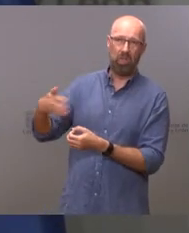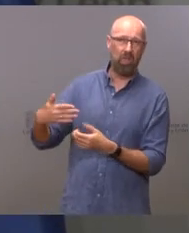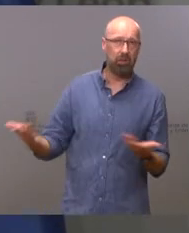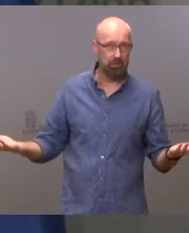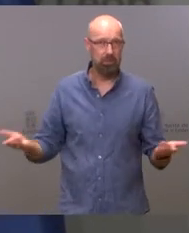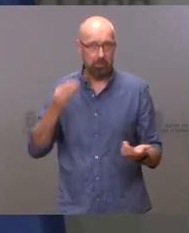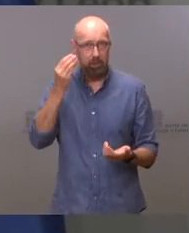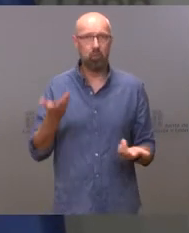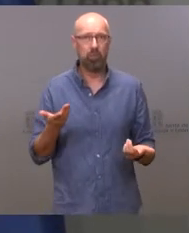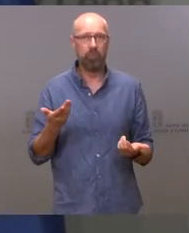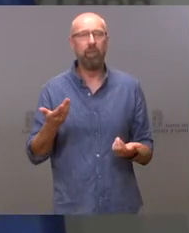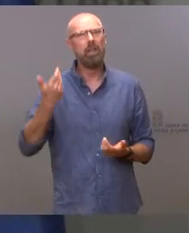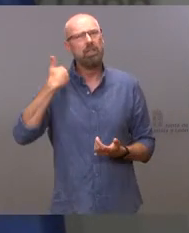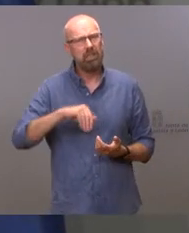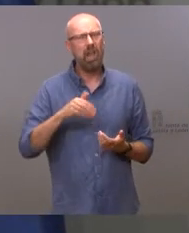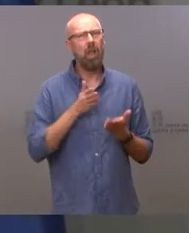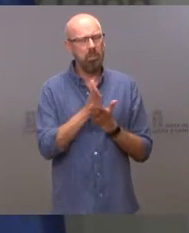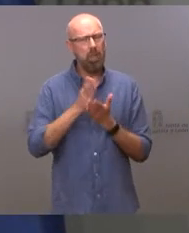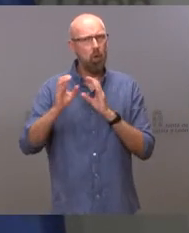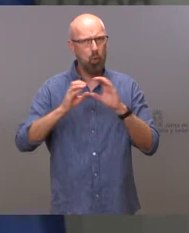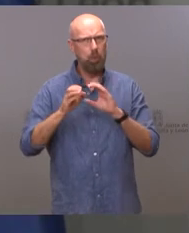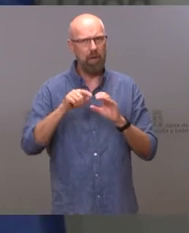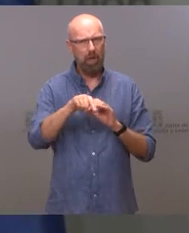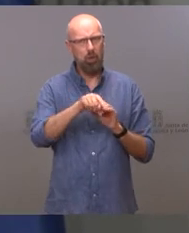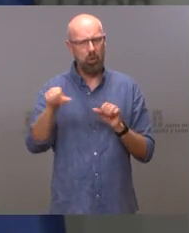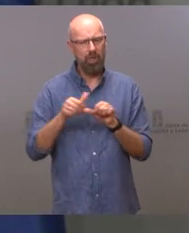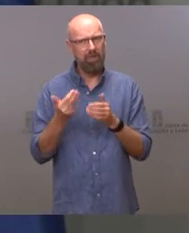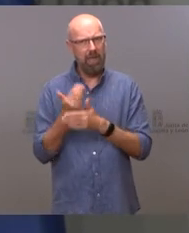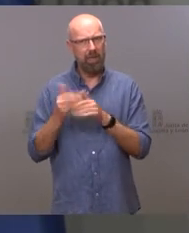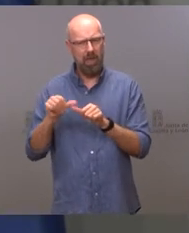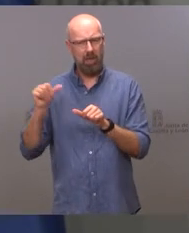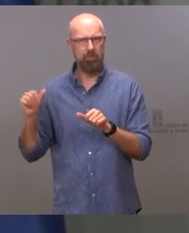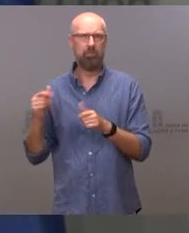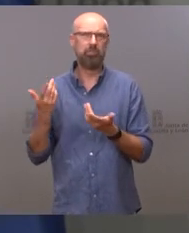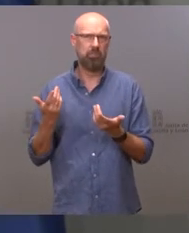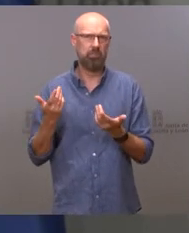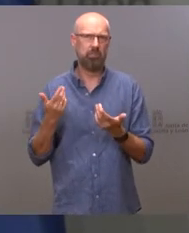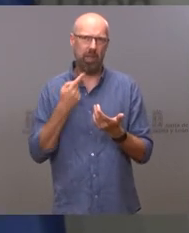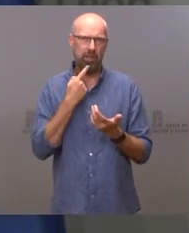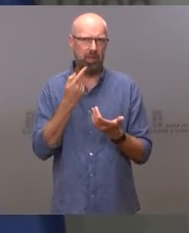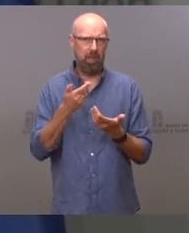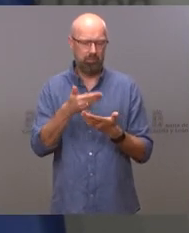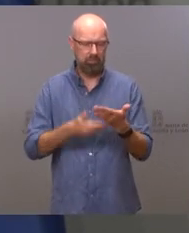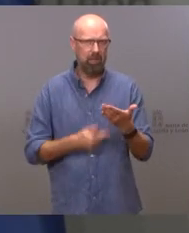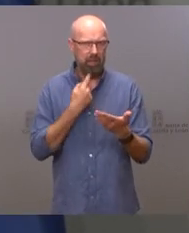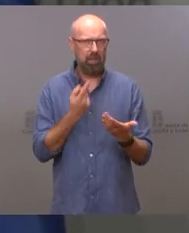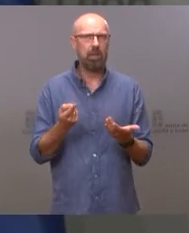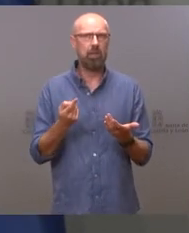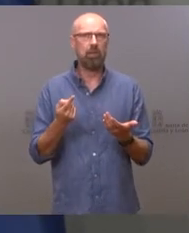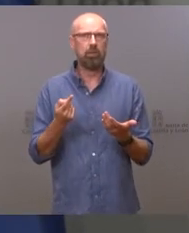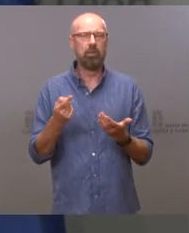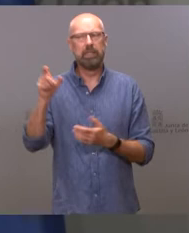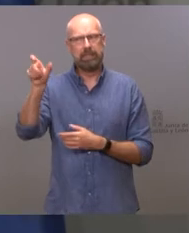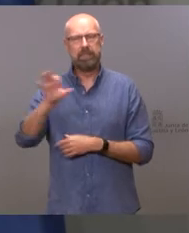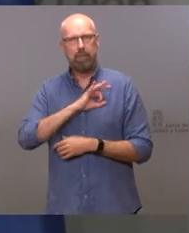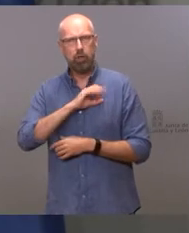en distintos medios de comunicación. El señor Tudanca nos pidió una cosa que íbamos a hacer en cualquier caso,